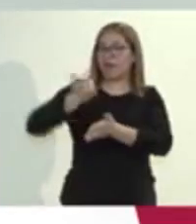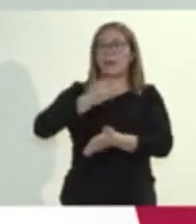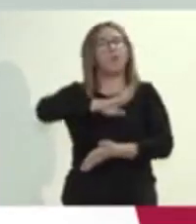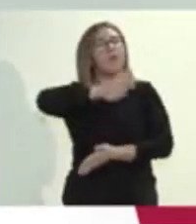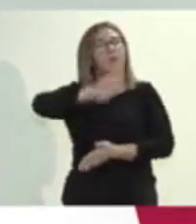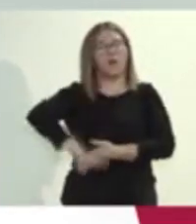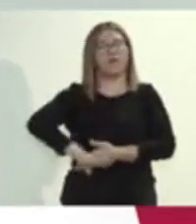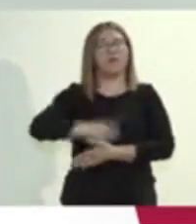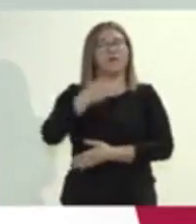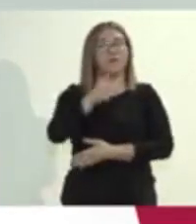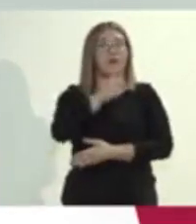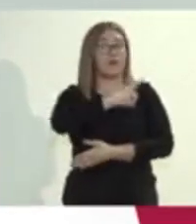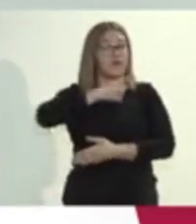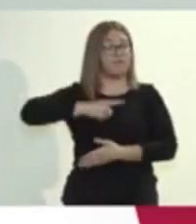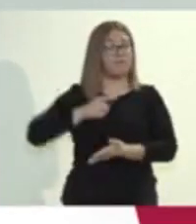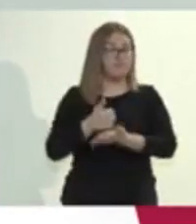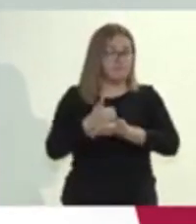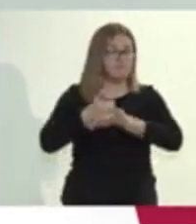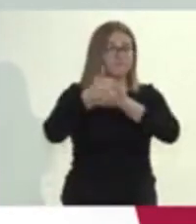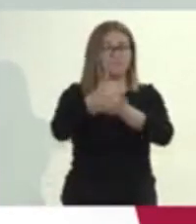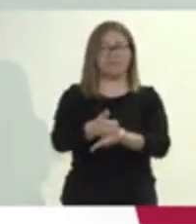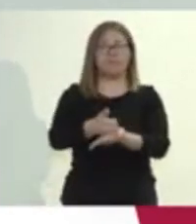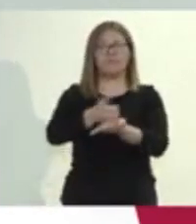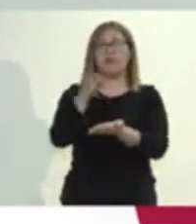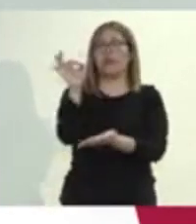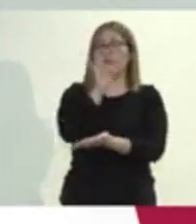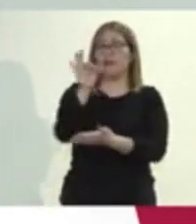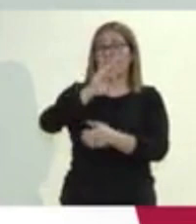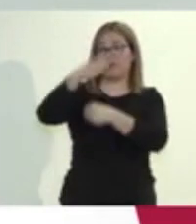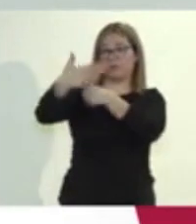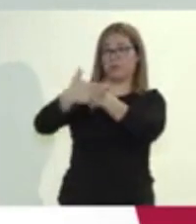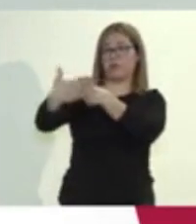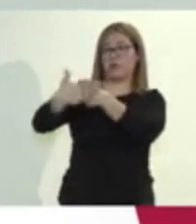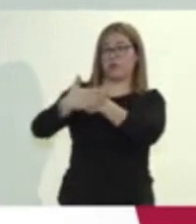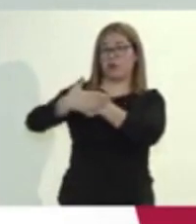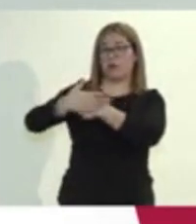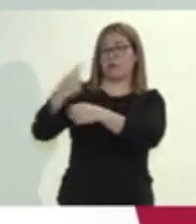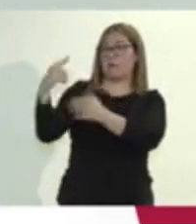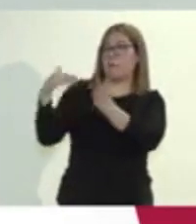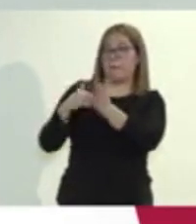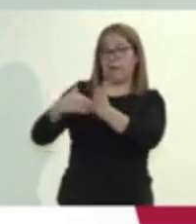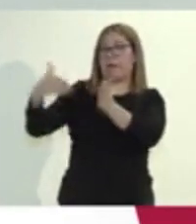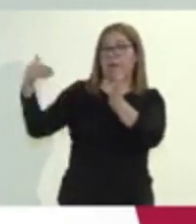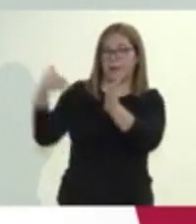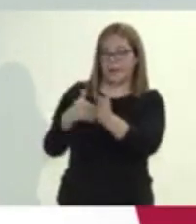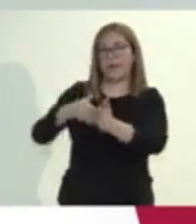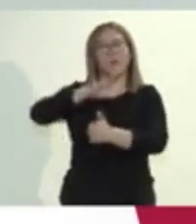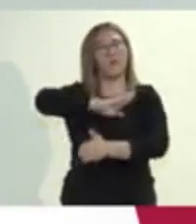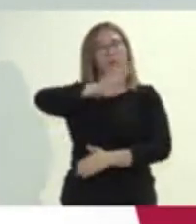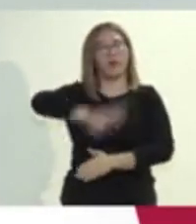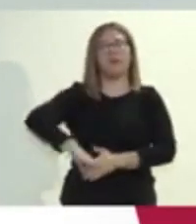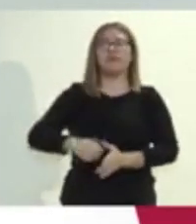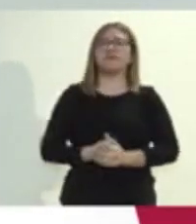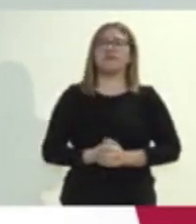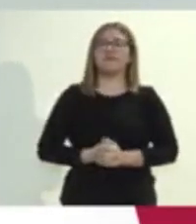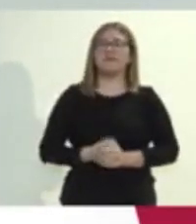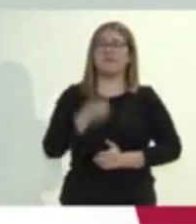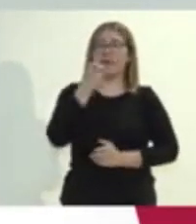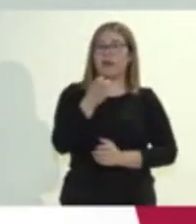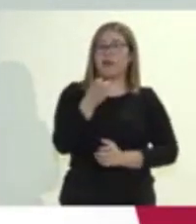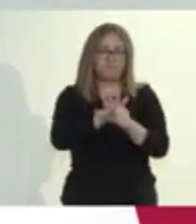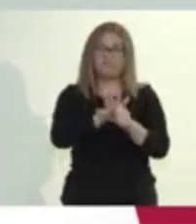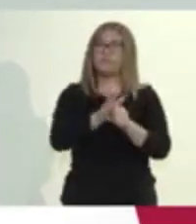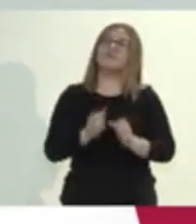Rangel Martínez anunció que se iniciará con la búsqueda intencionada de casos positivos, por lo que el número de pruebas que realizarán va a aumentar.